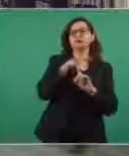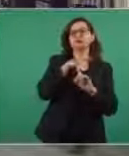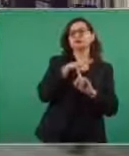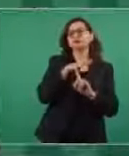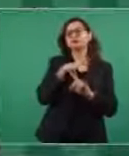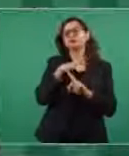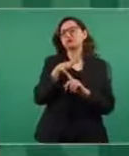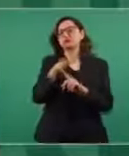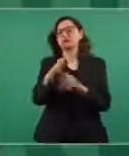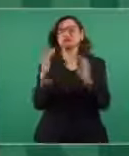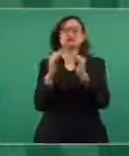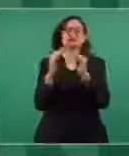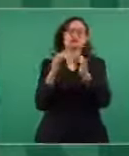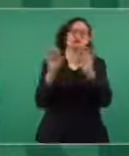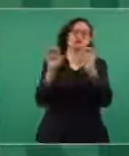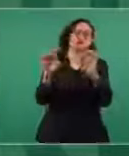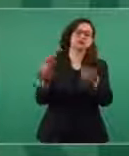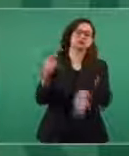pero